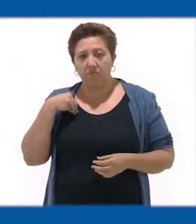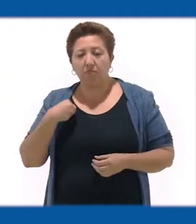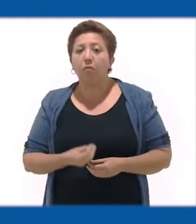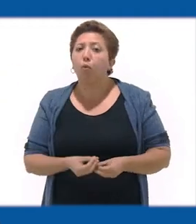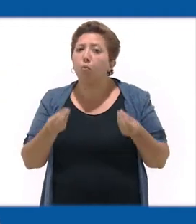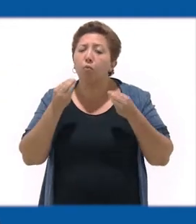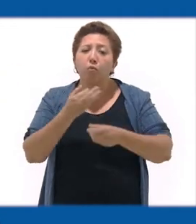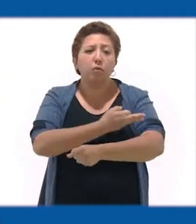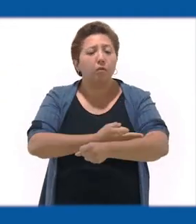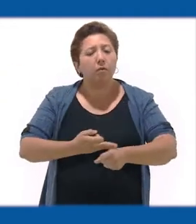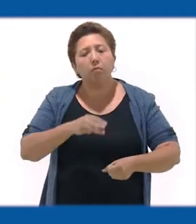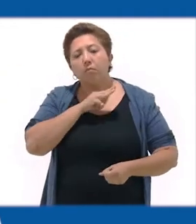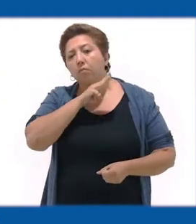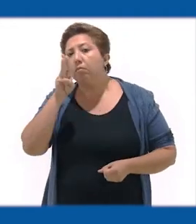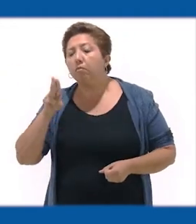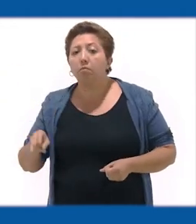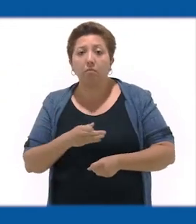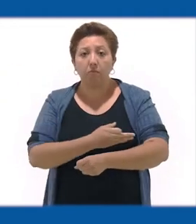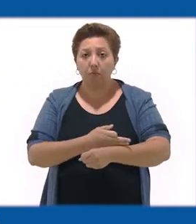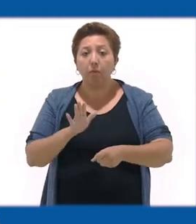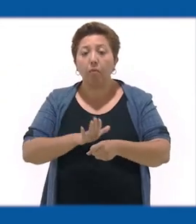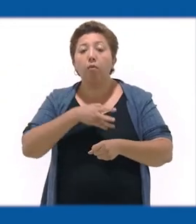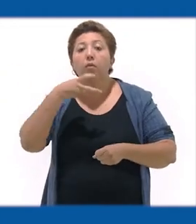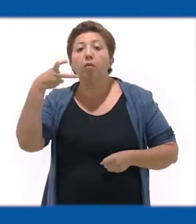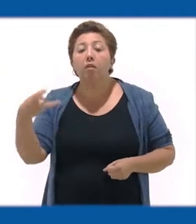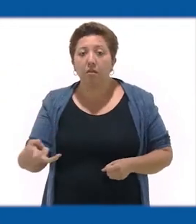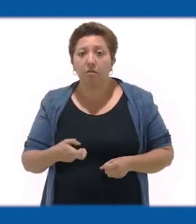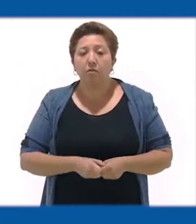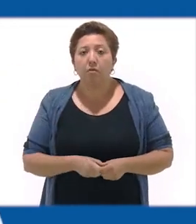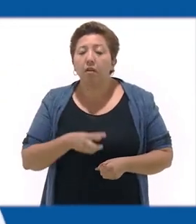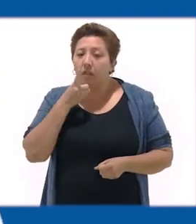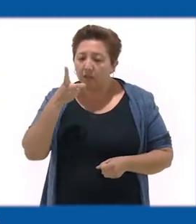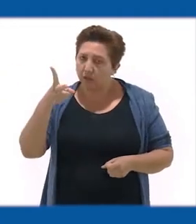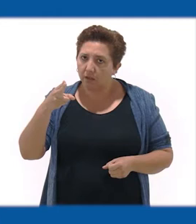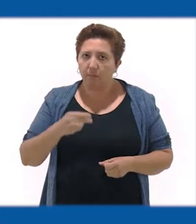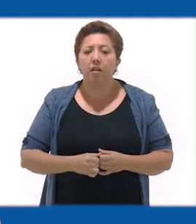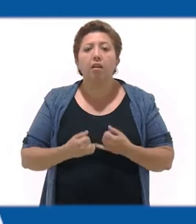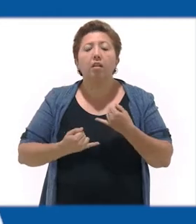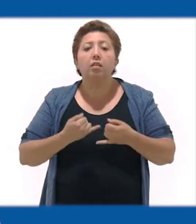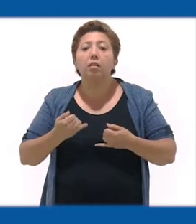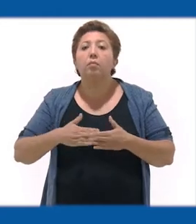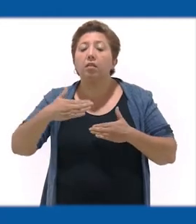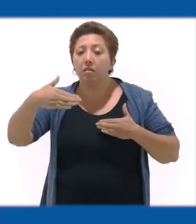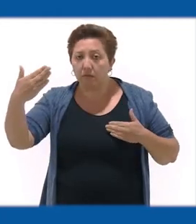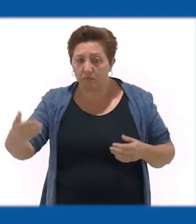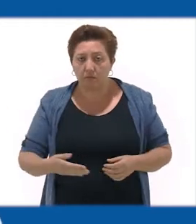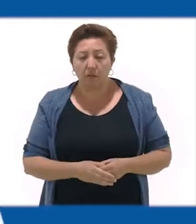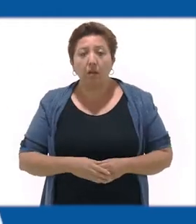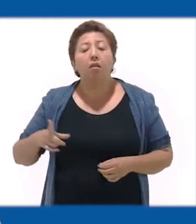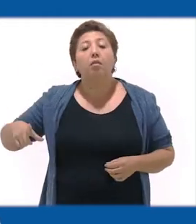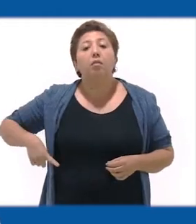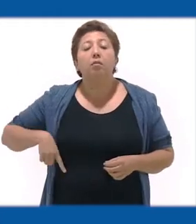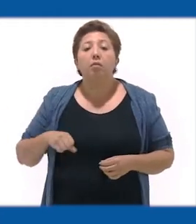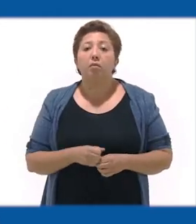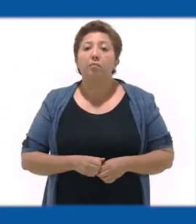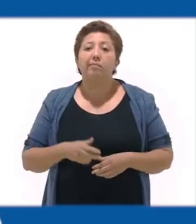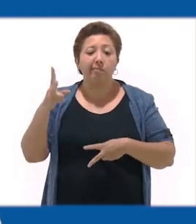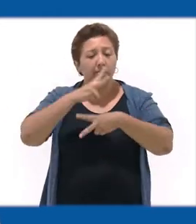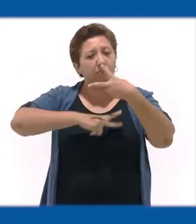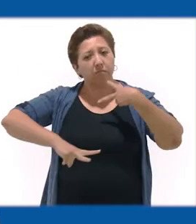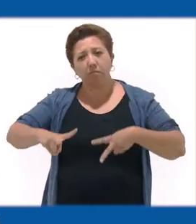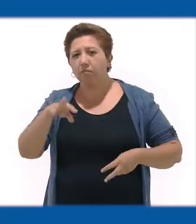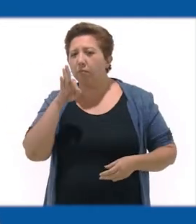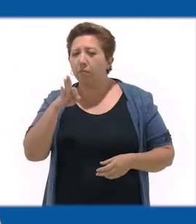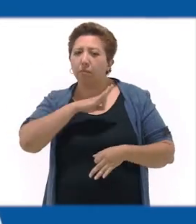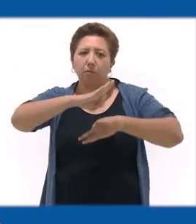familias perdieron seres queridos por este motivo, y sus efectos incluso han ido más allá de la salud. El coronavirus nos vino a